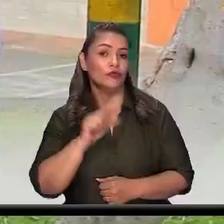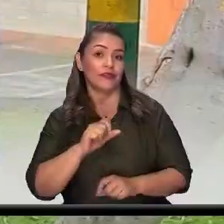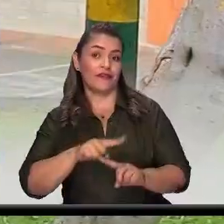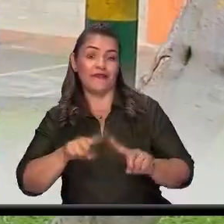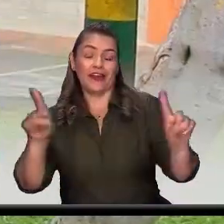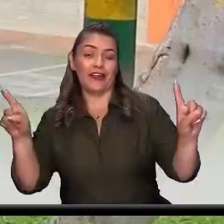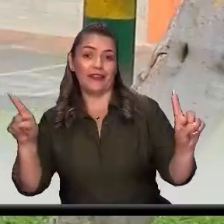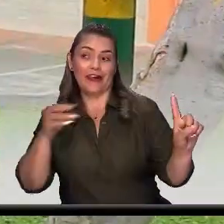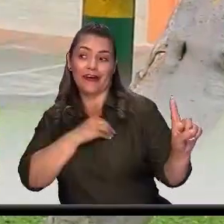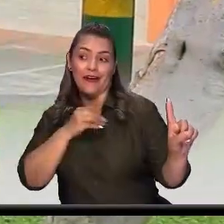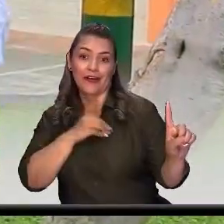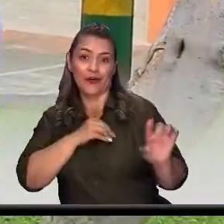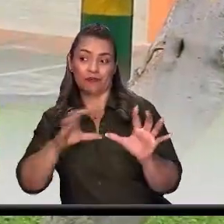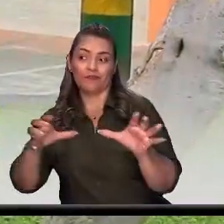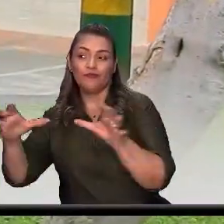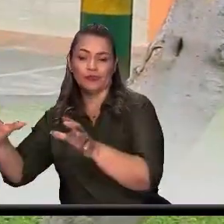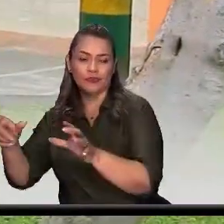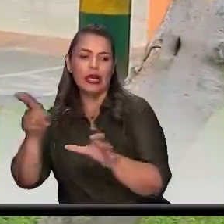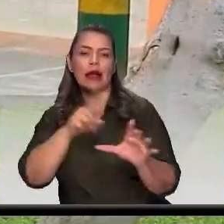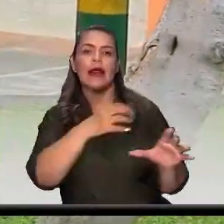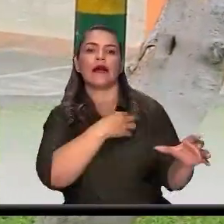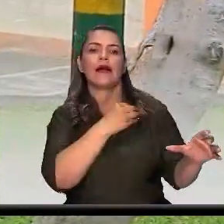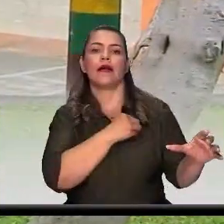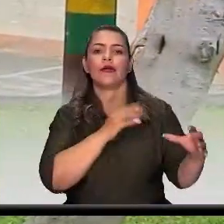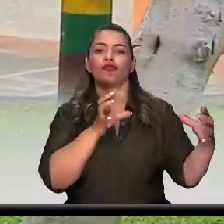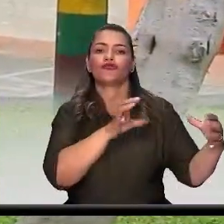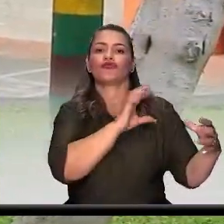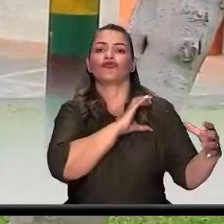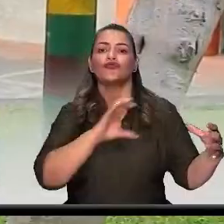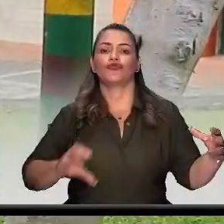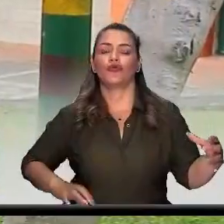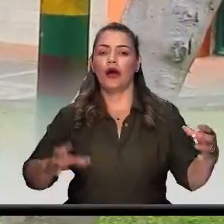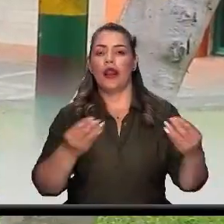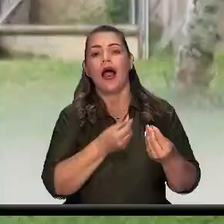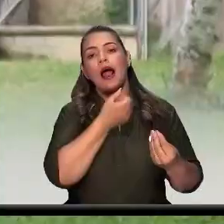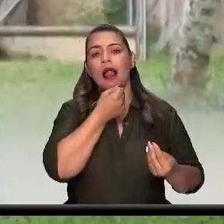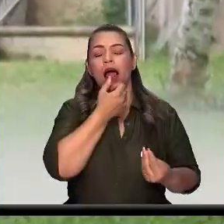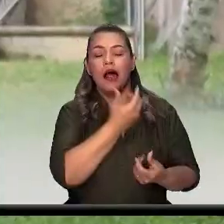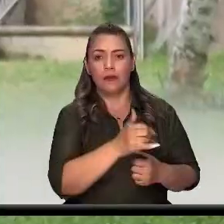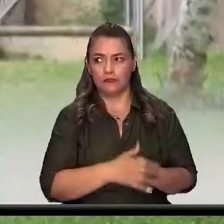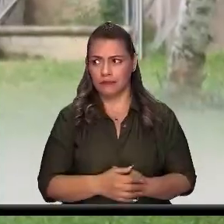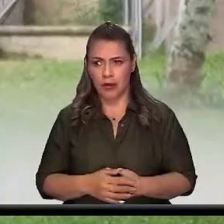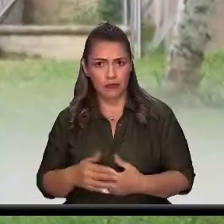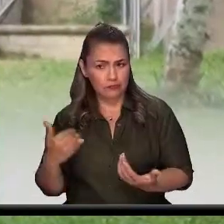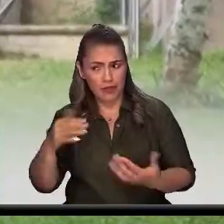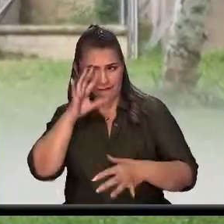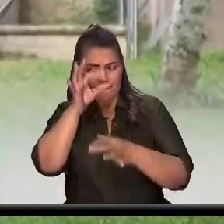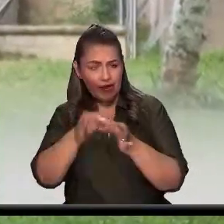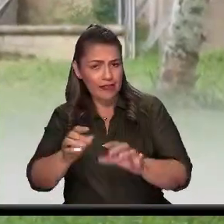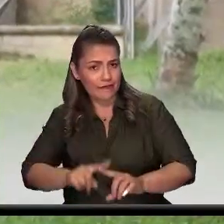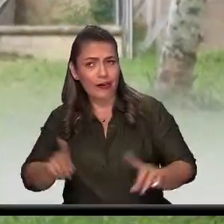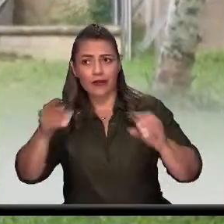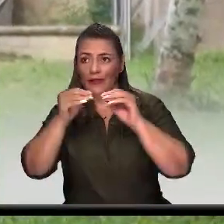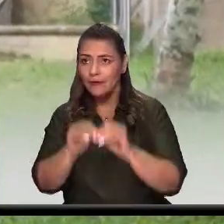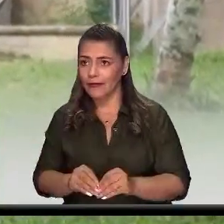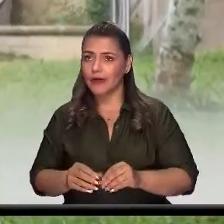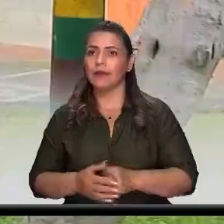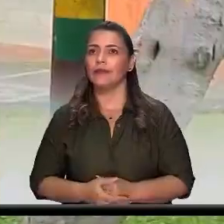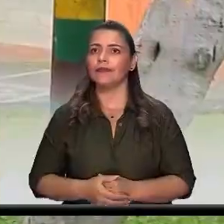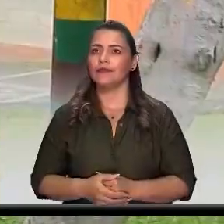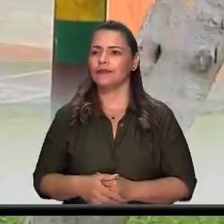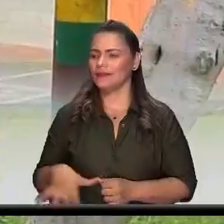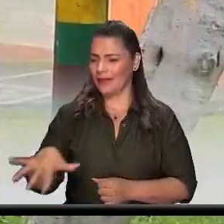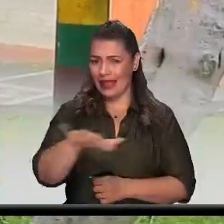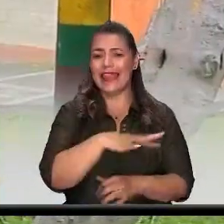religiones, donde todos tenemos la capacidad de estar, compartir y vivir la fe de una forma distinta. Es de la ciudad de Itagüí, una ciudad